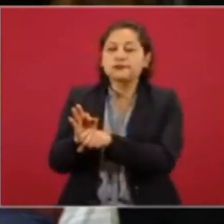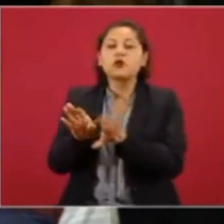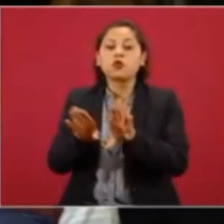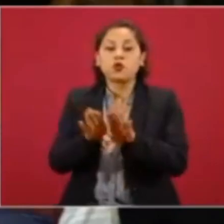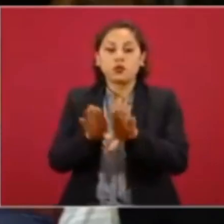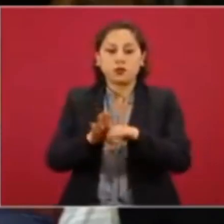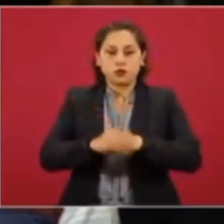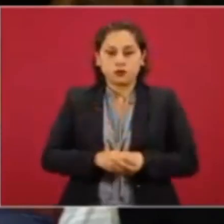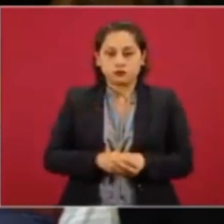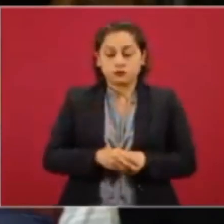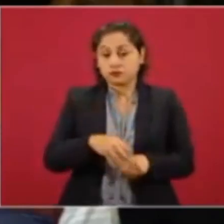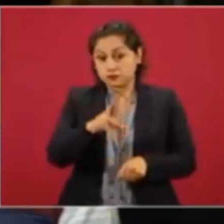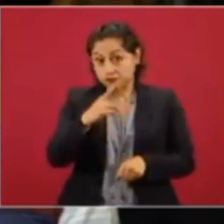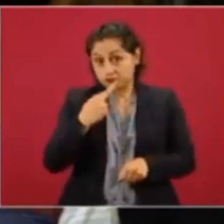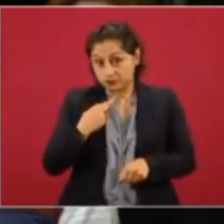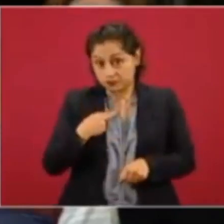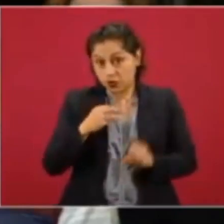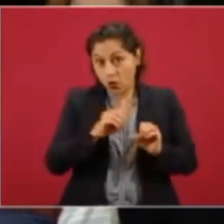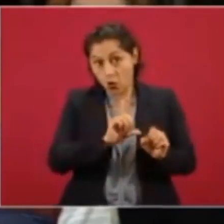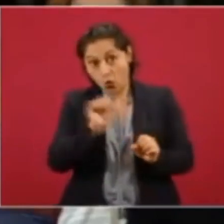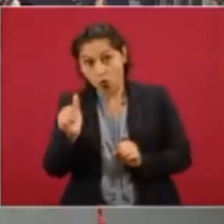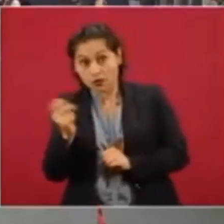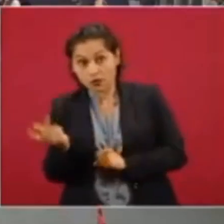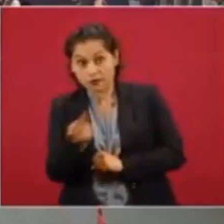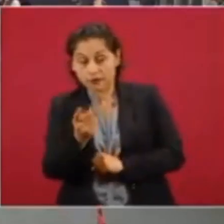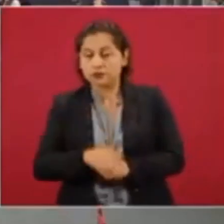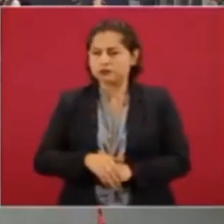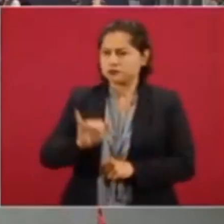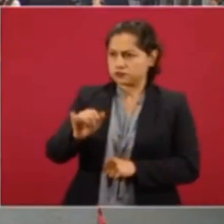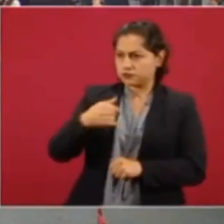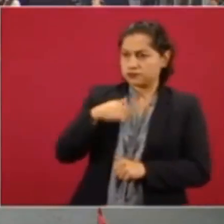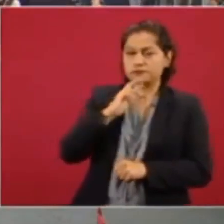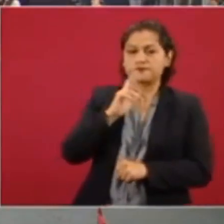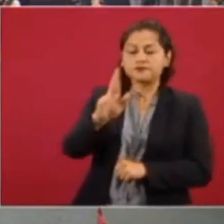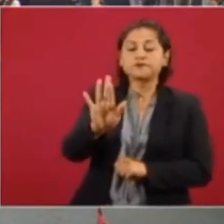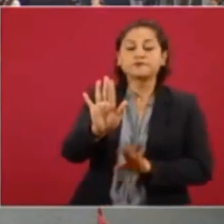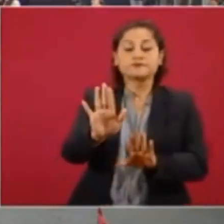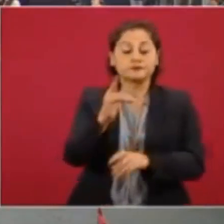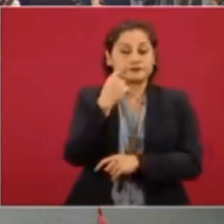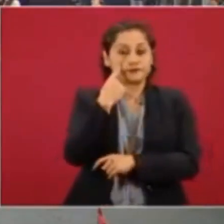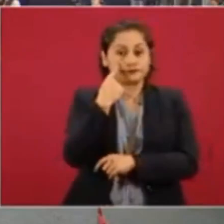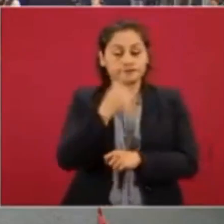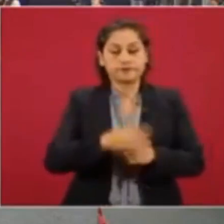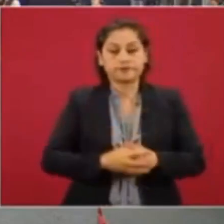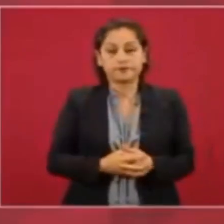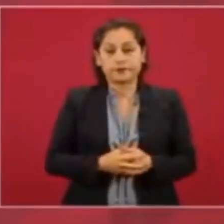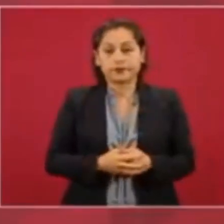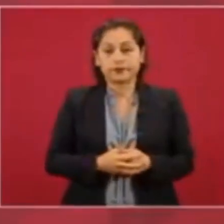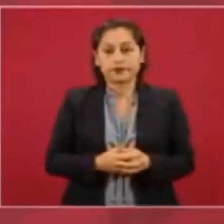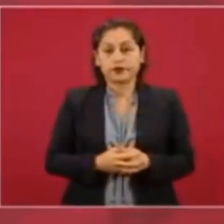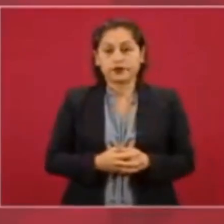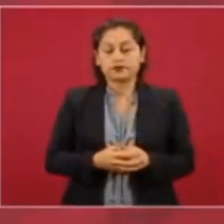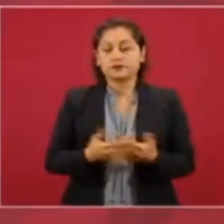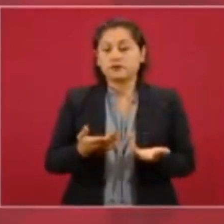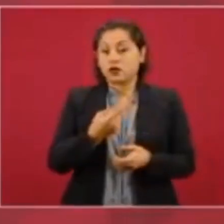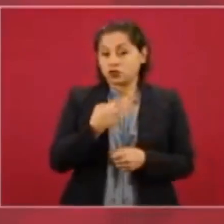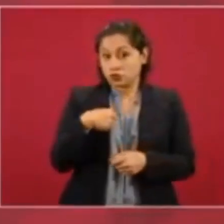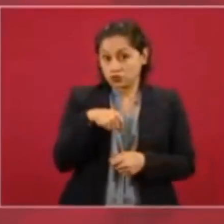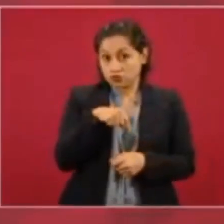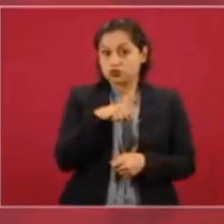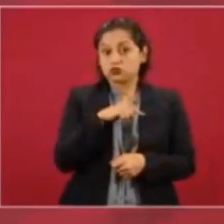siguiente o me contesta? No, contesto. Mira, nosotros por convicción